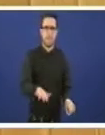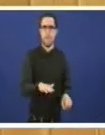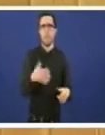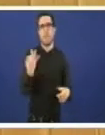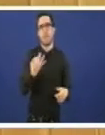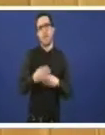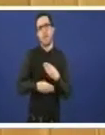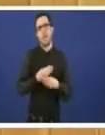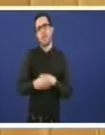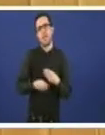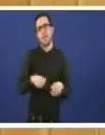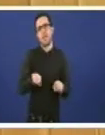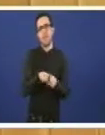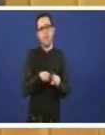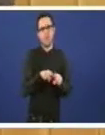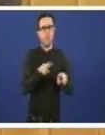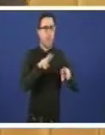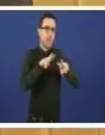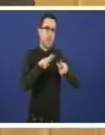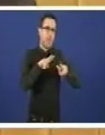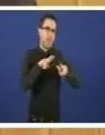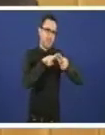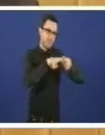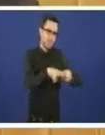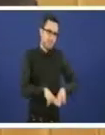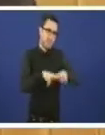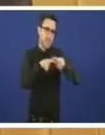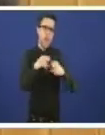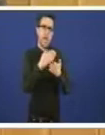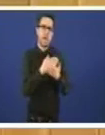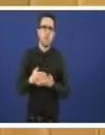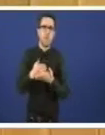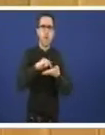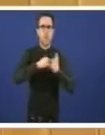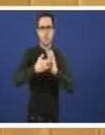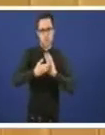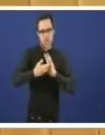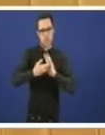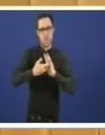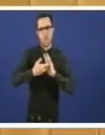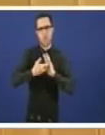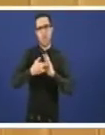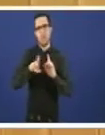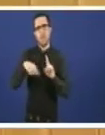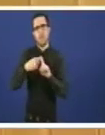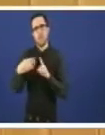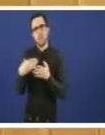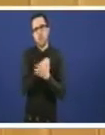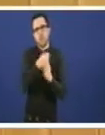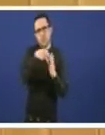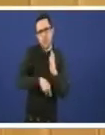examinando escrupulosamente estudiando os proxectos e todas e cada unha das normativas